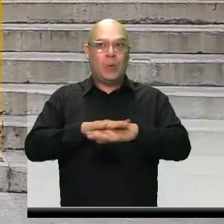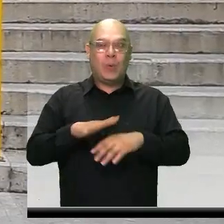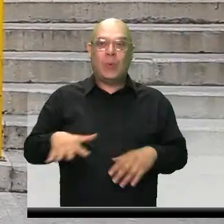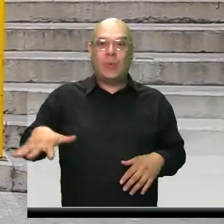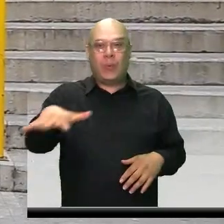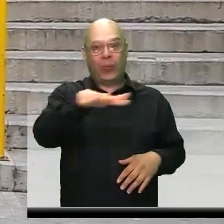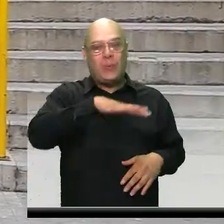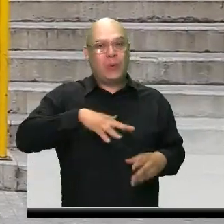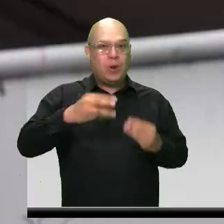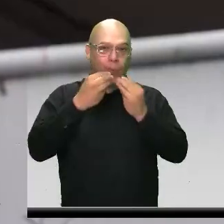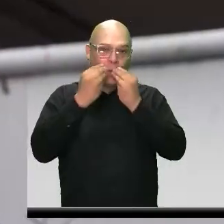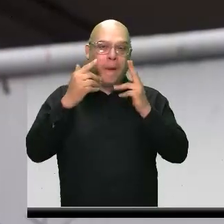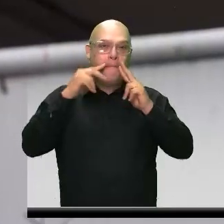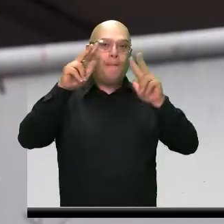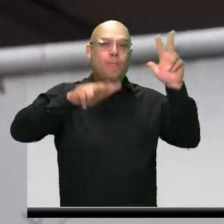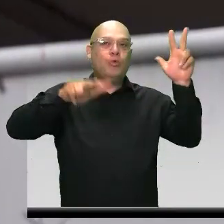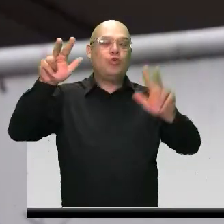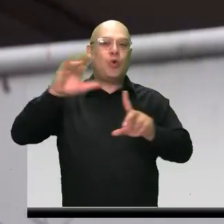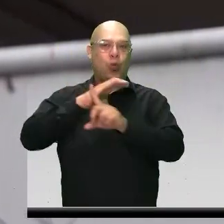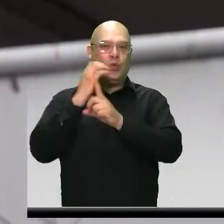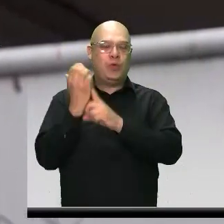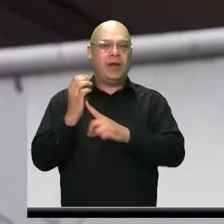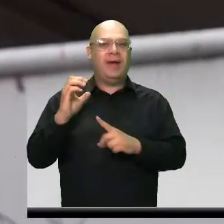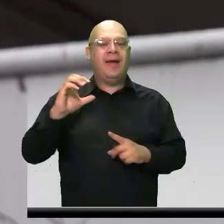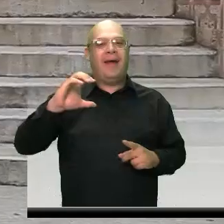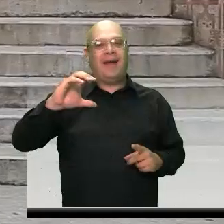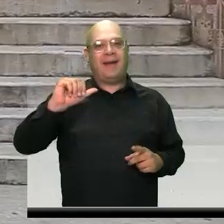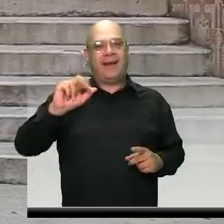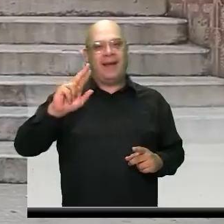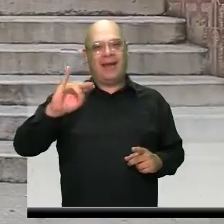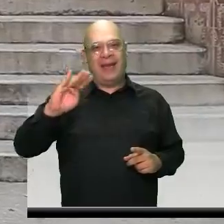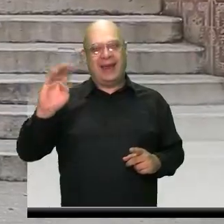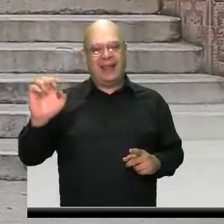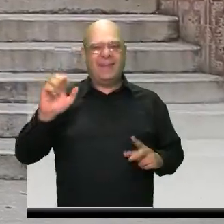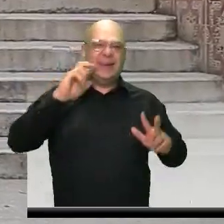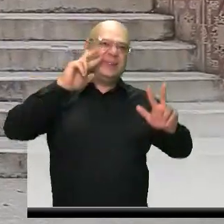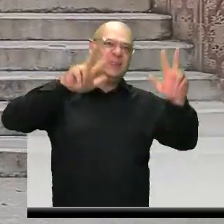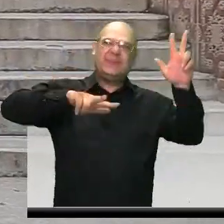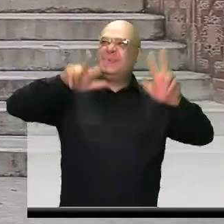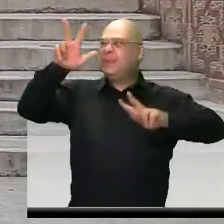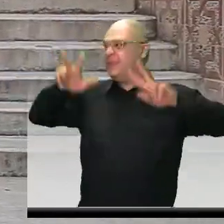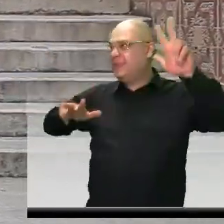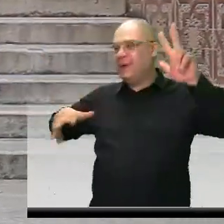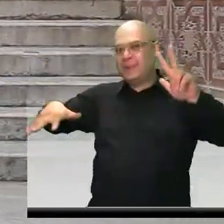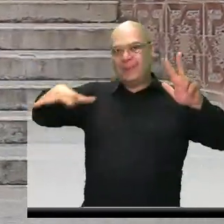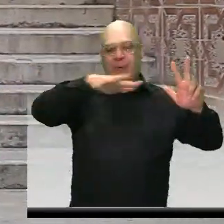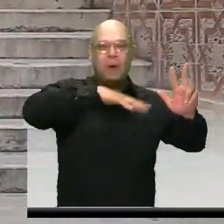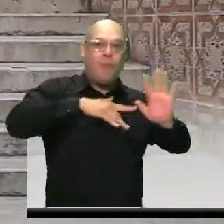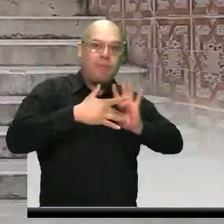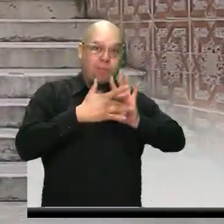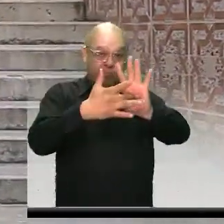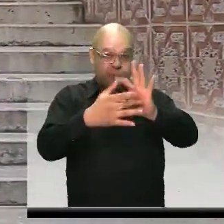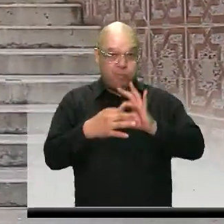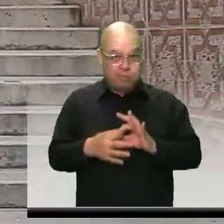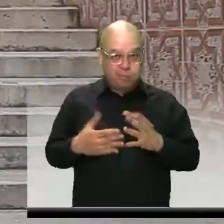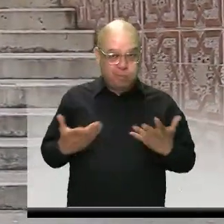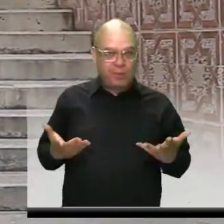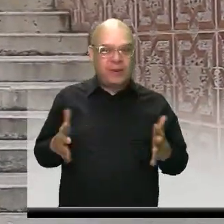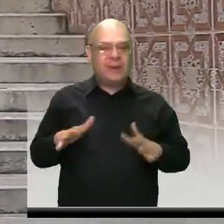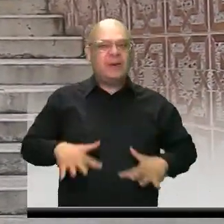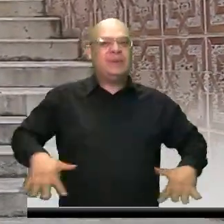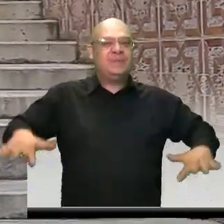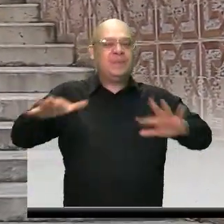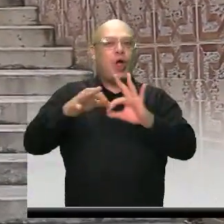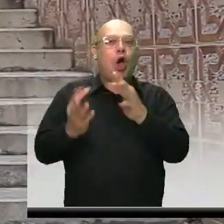el Museo Cultural Caribe, espacio donde las obras de grandes artistas de la ciudad reposan y esta vez tendremos un espacio nuevo